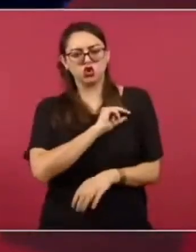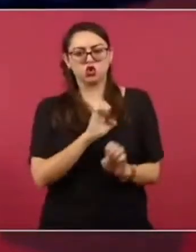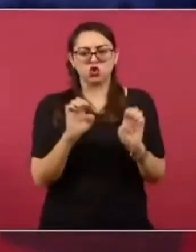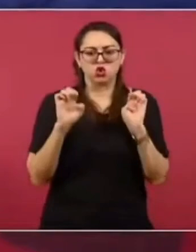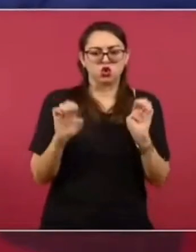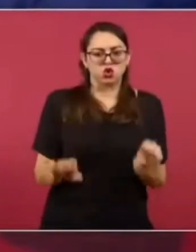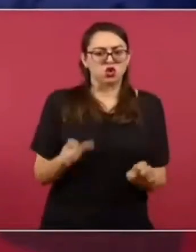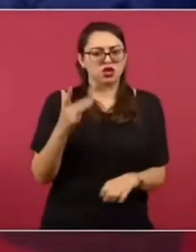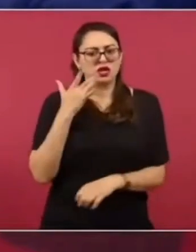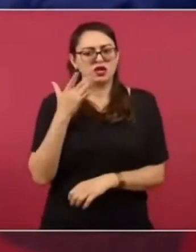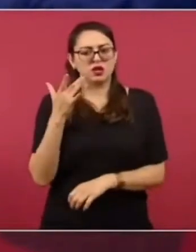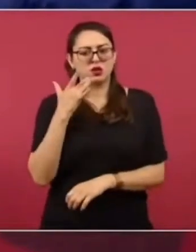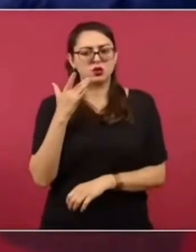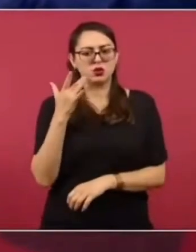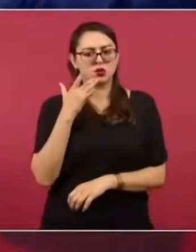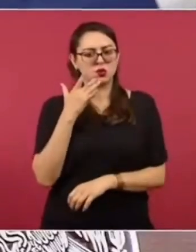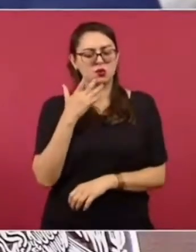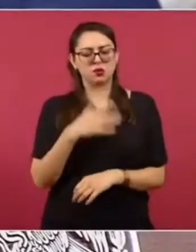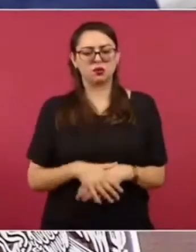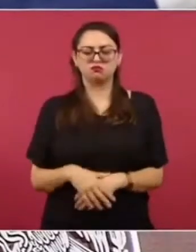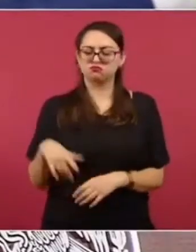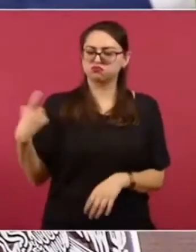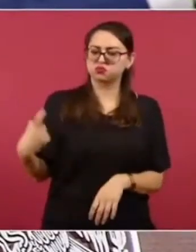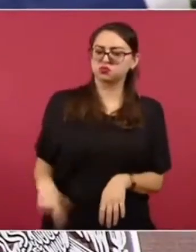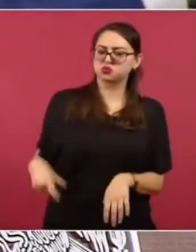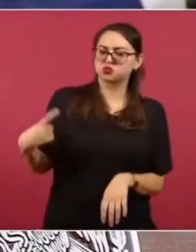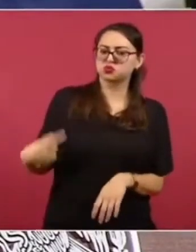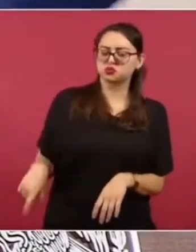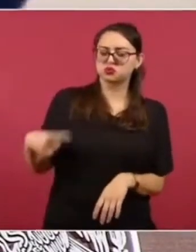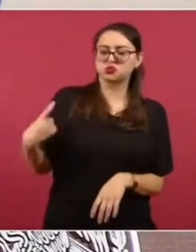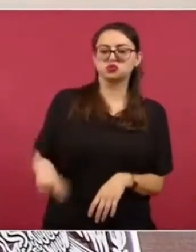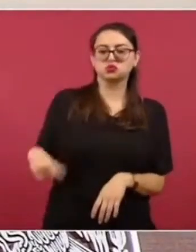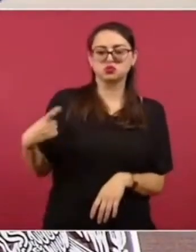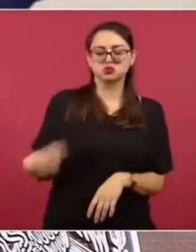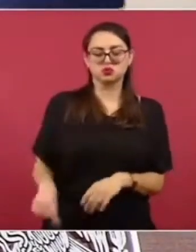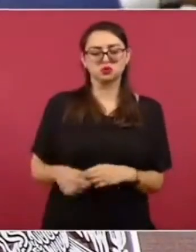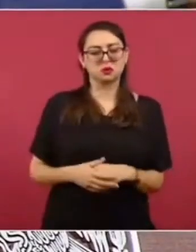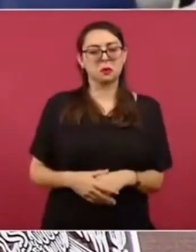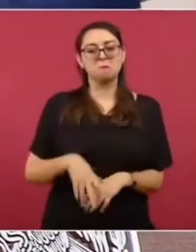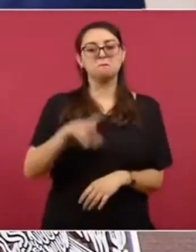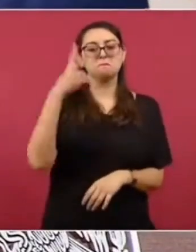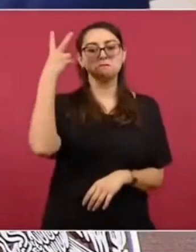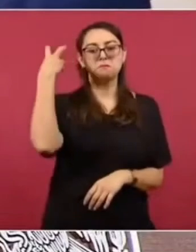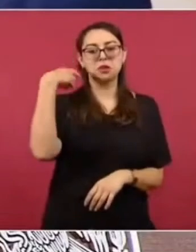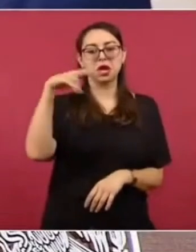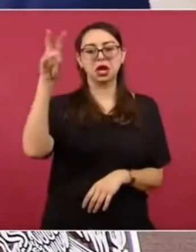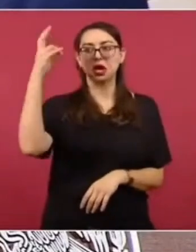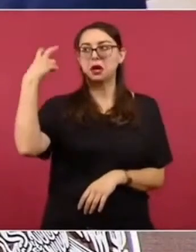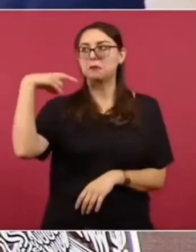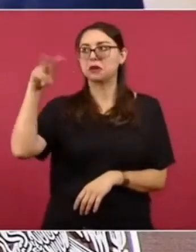este, se da la gran vida, viaja por todo el mundo,